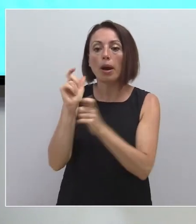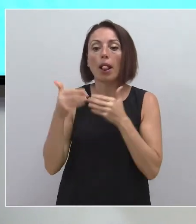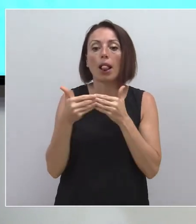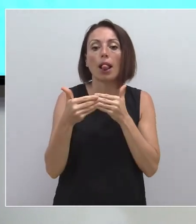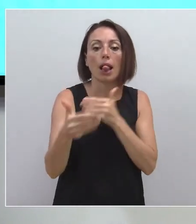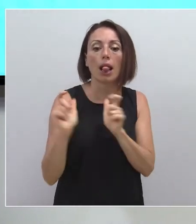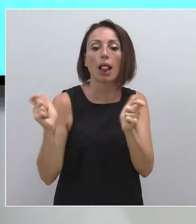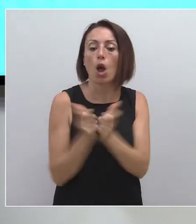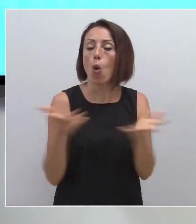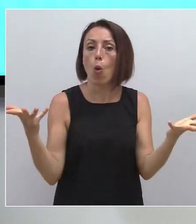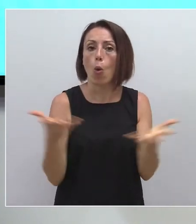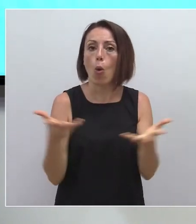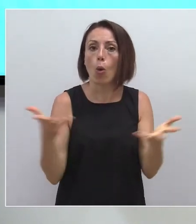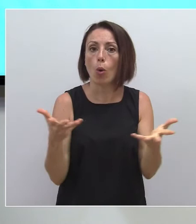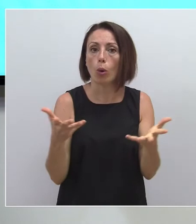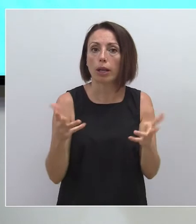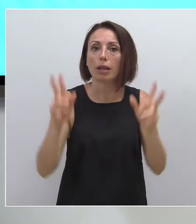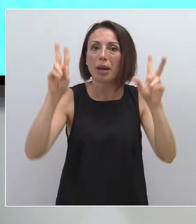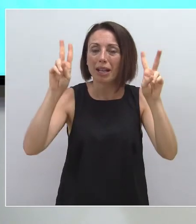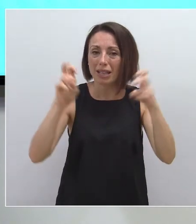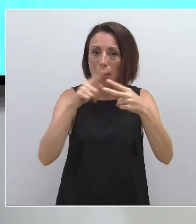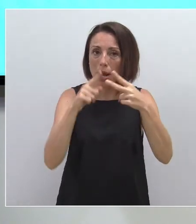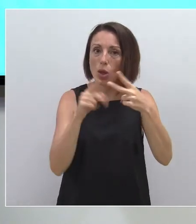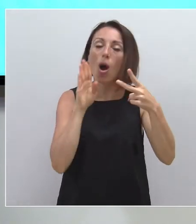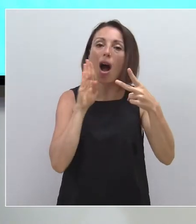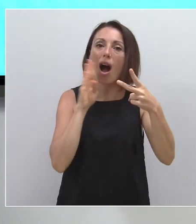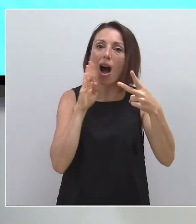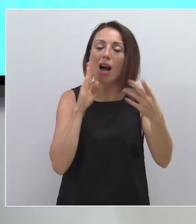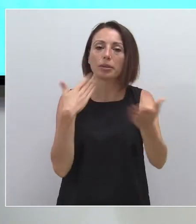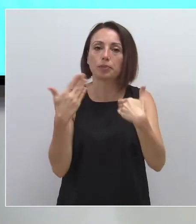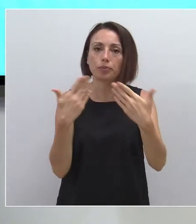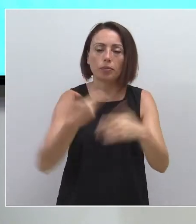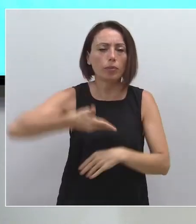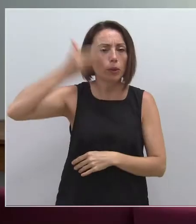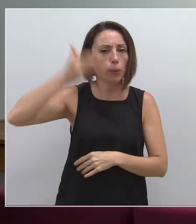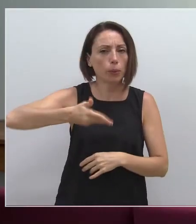con la máxima urgencia para atender estas dos cuestiones que, para nosotros, son primordiales.